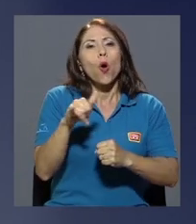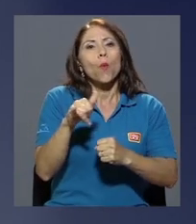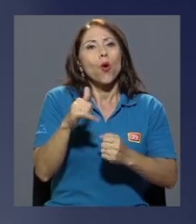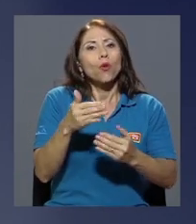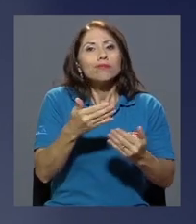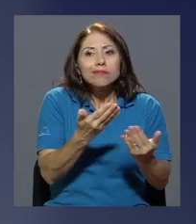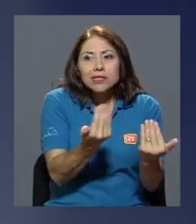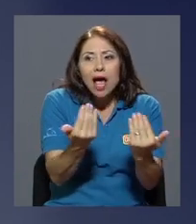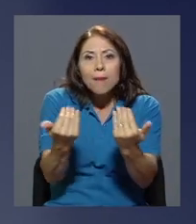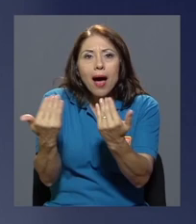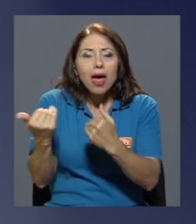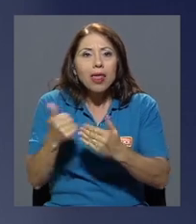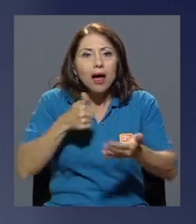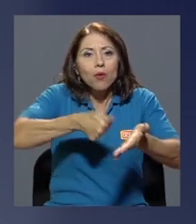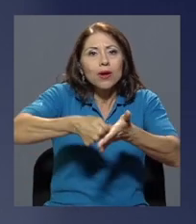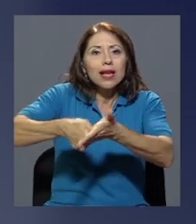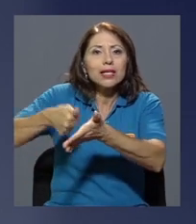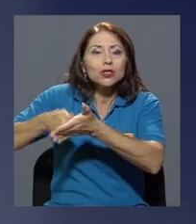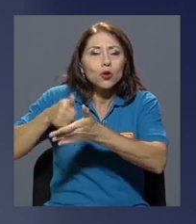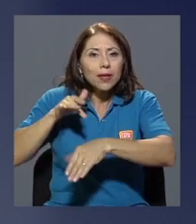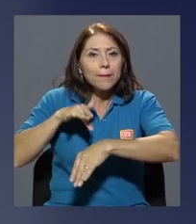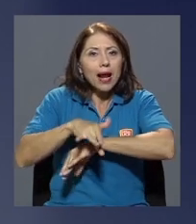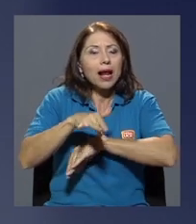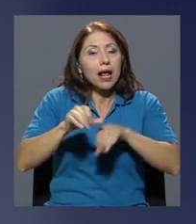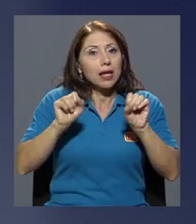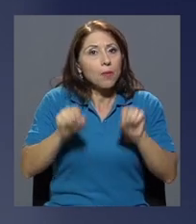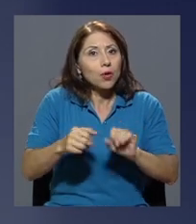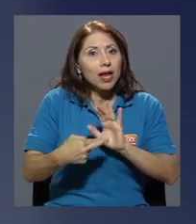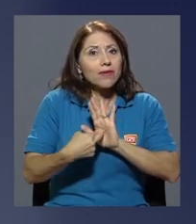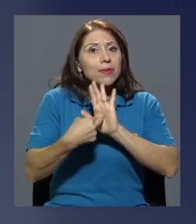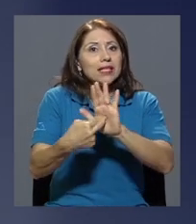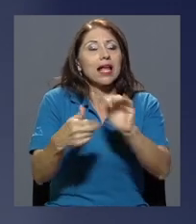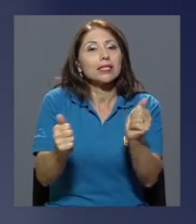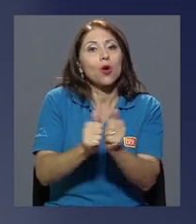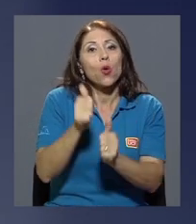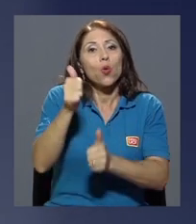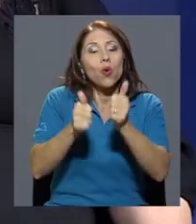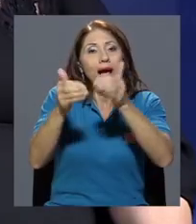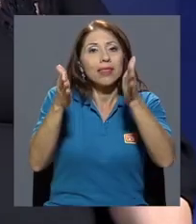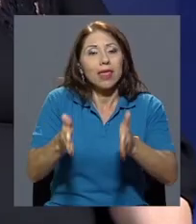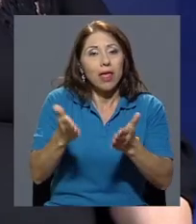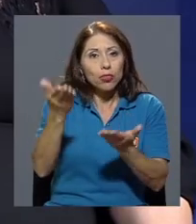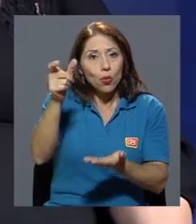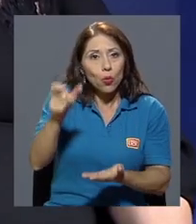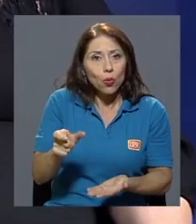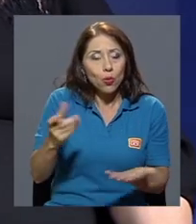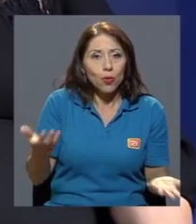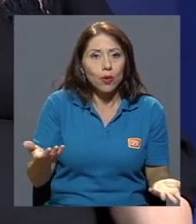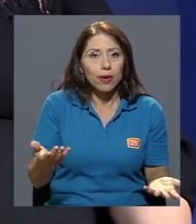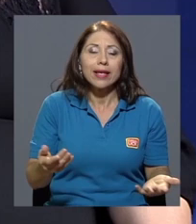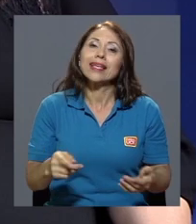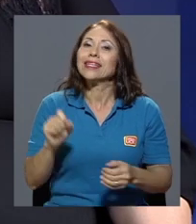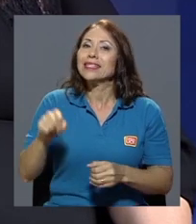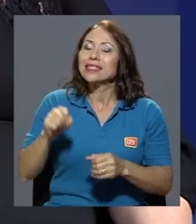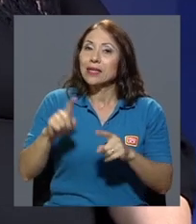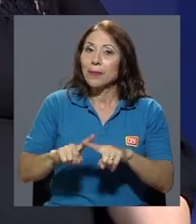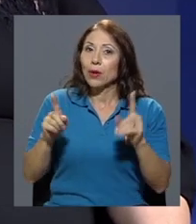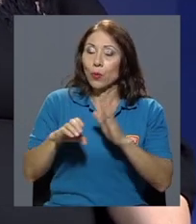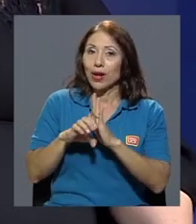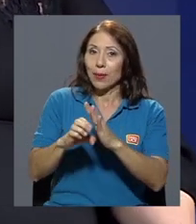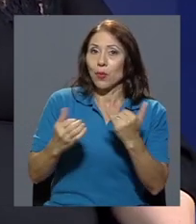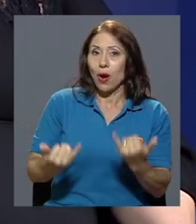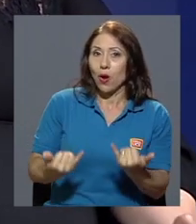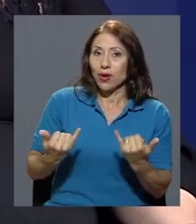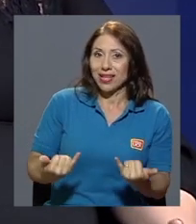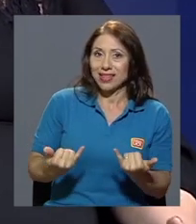llamada a una elección temprana que podría representarse mediante un candidato o candidato? Sí, pero por ejemplo,